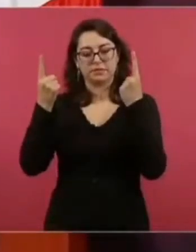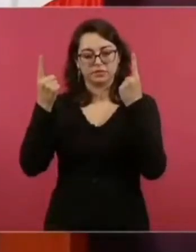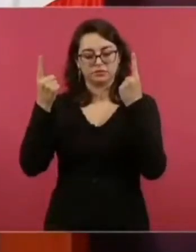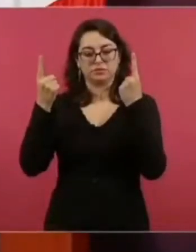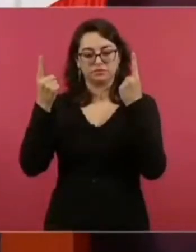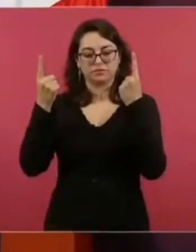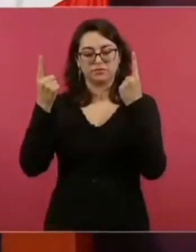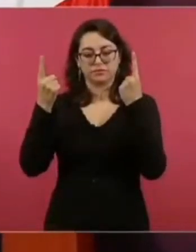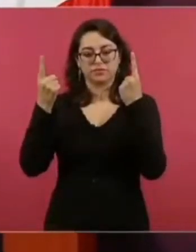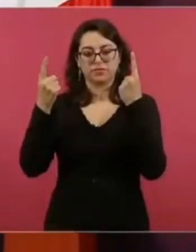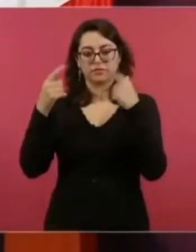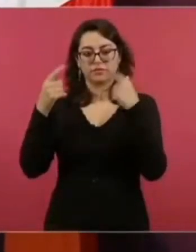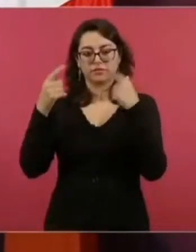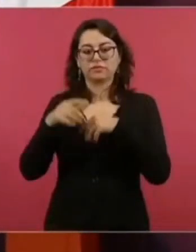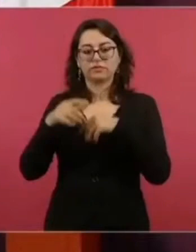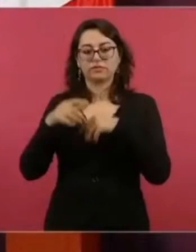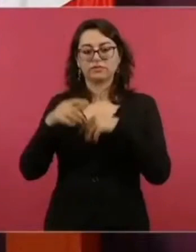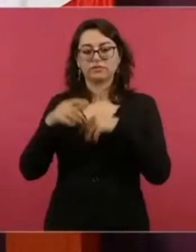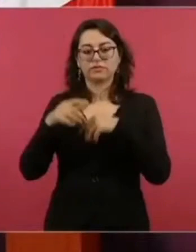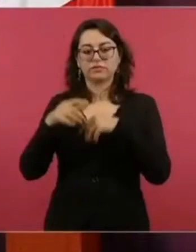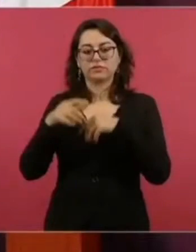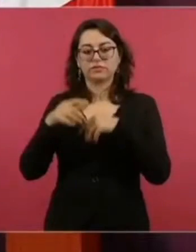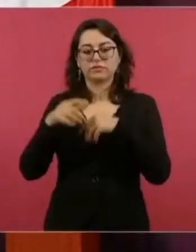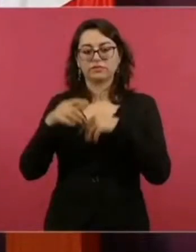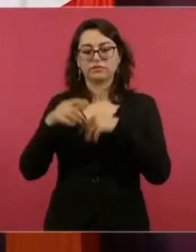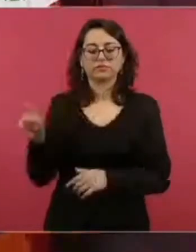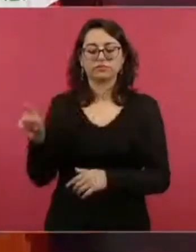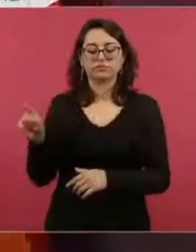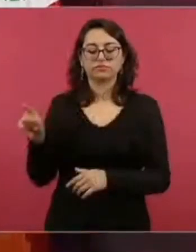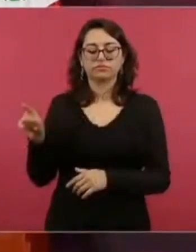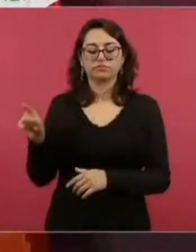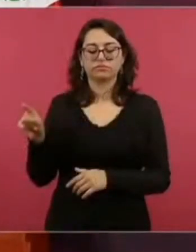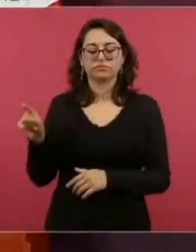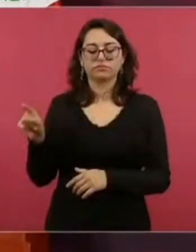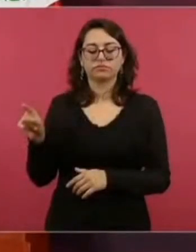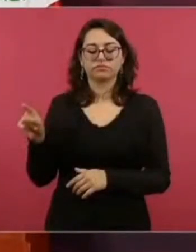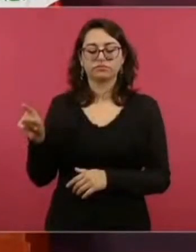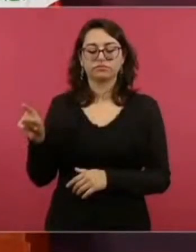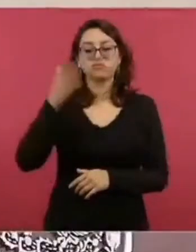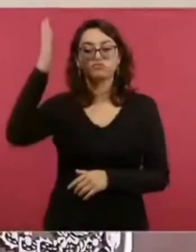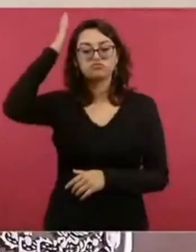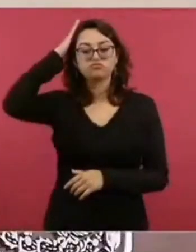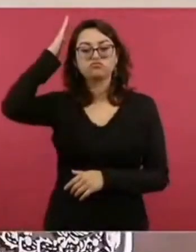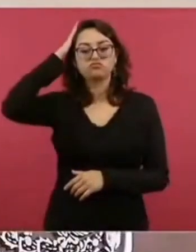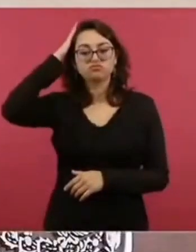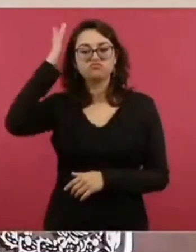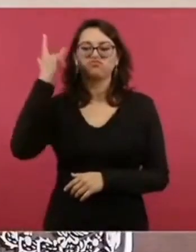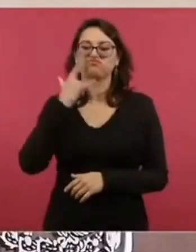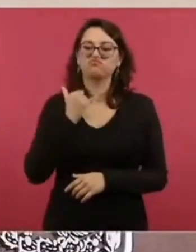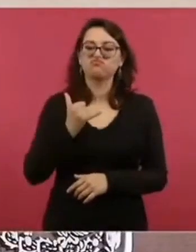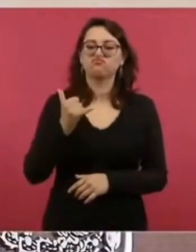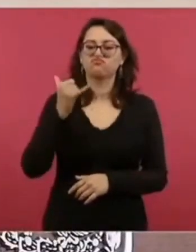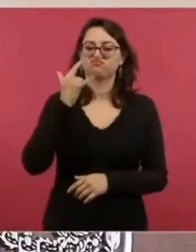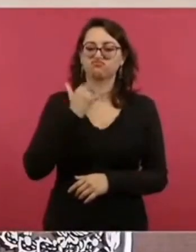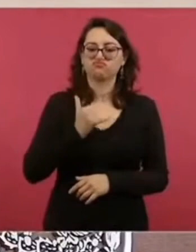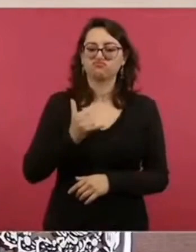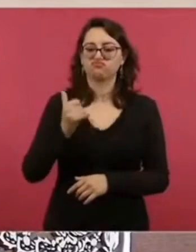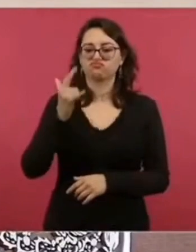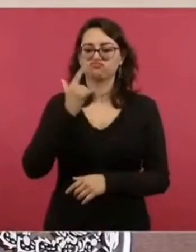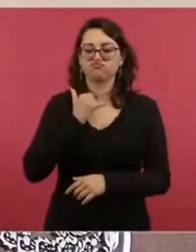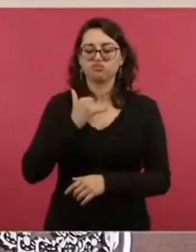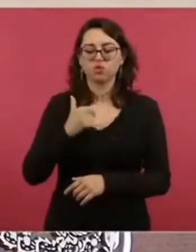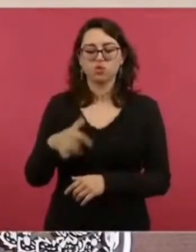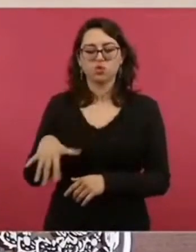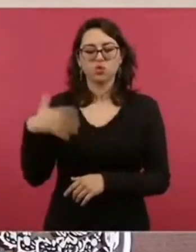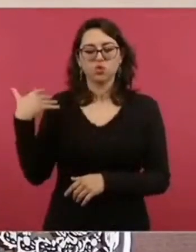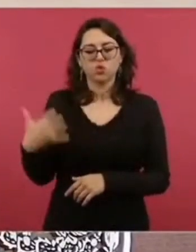uno de los dirigentes políticos del